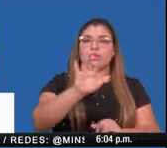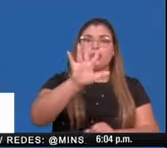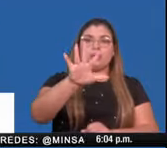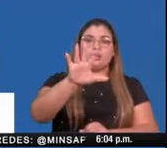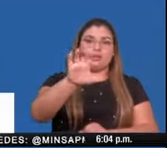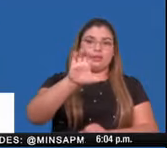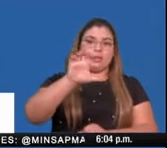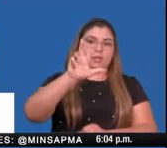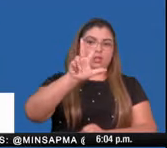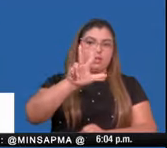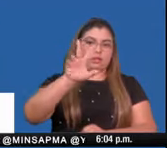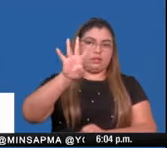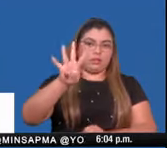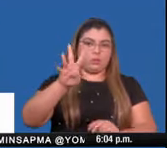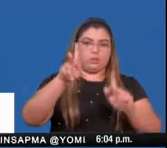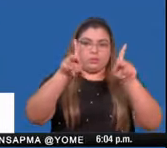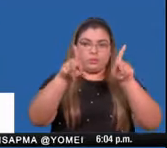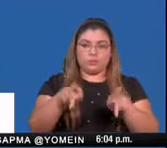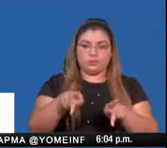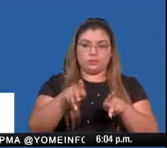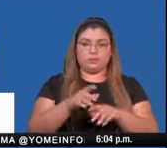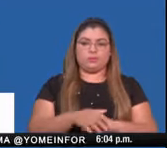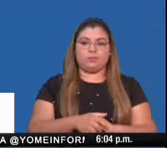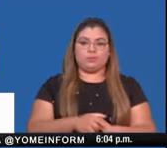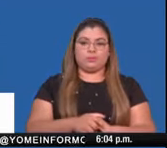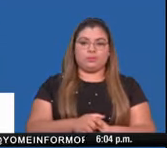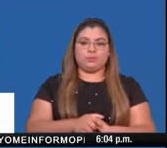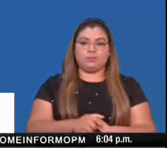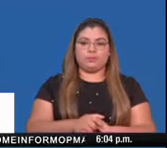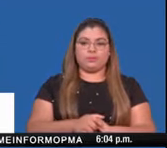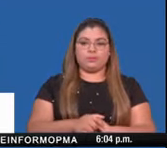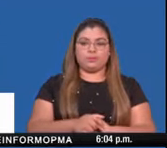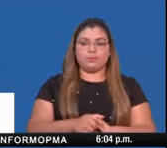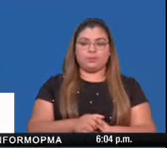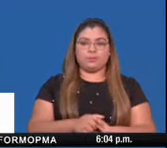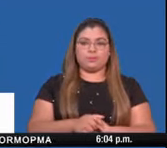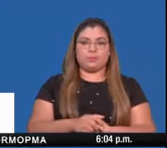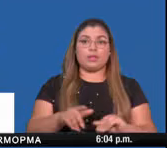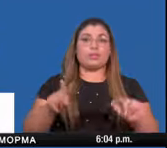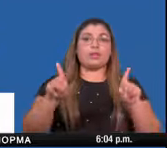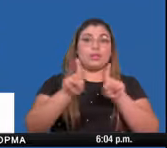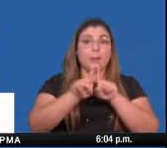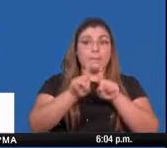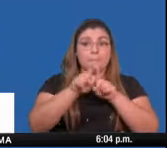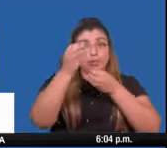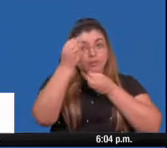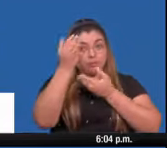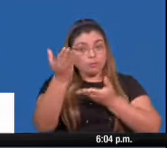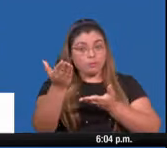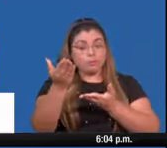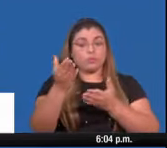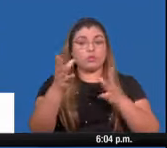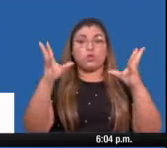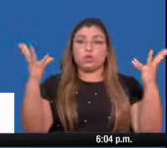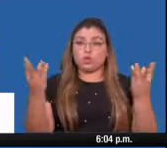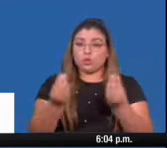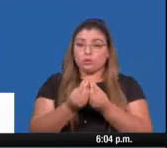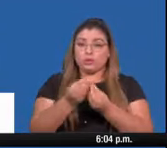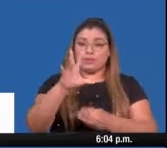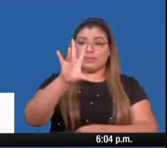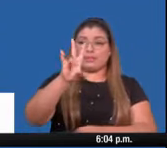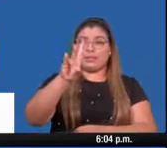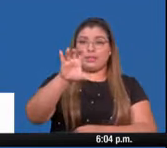534 personas. Así también podemos reportar que tenemos un total de